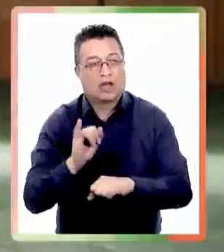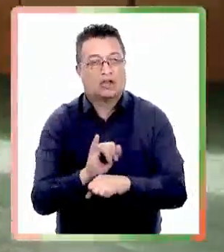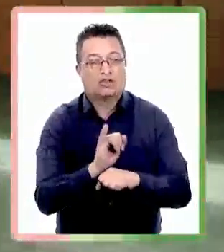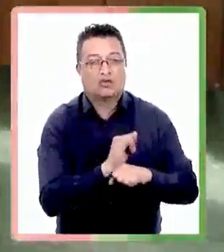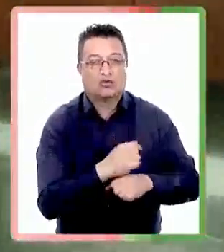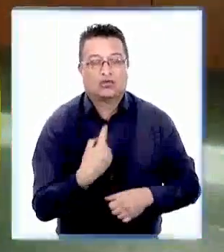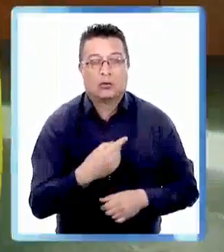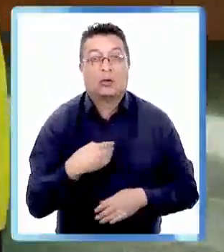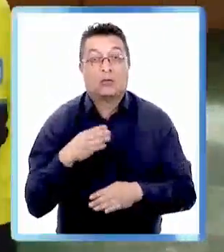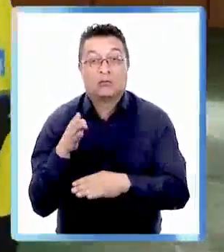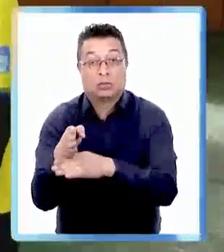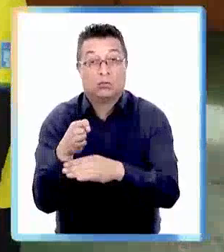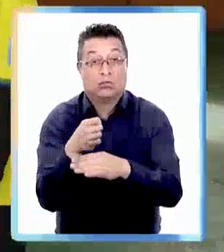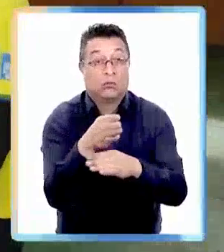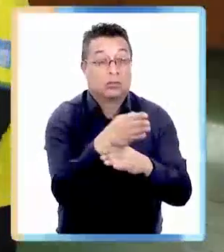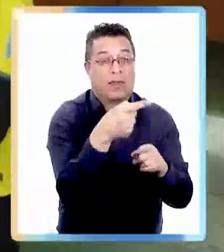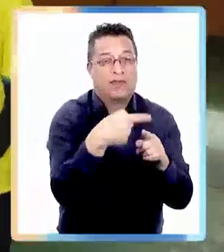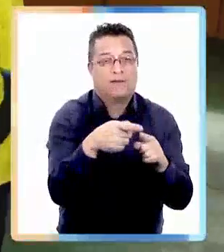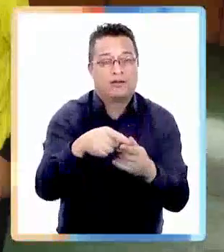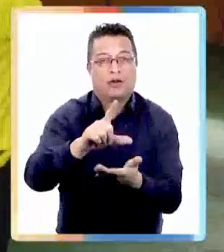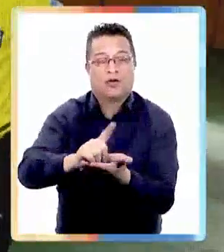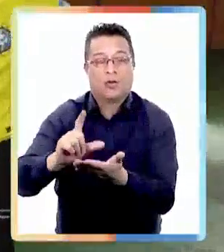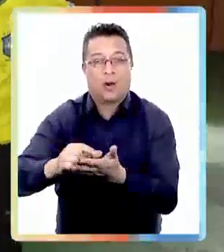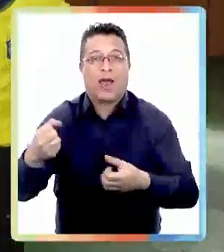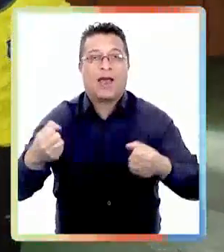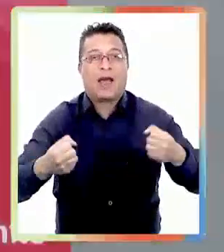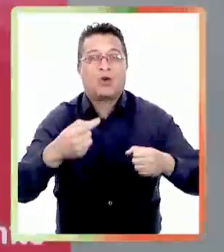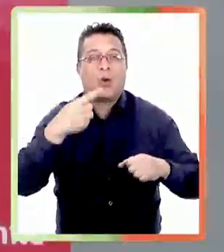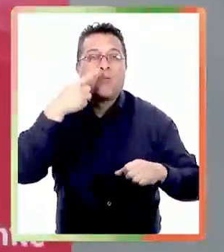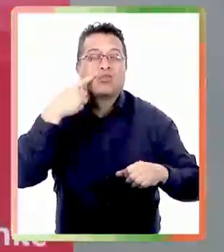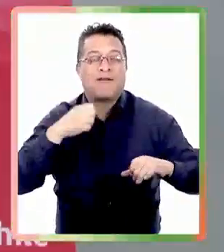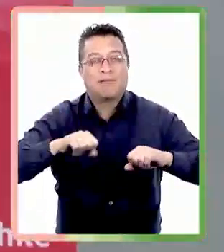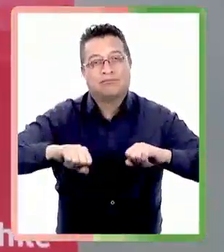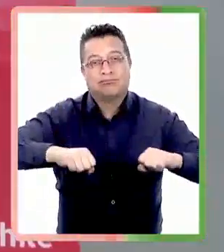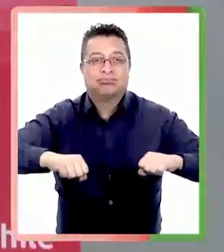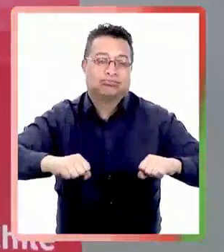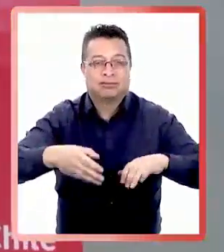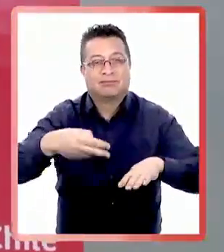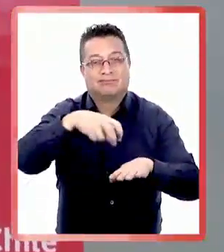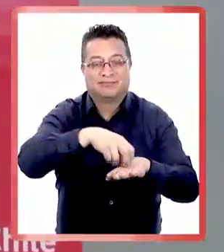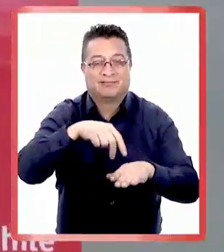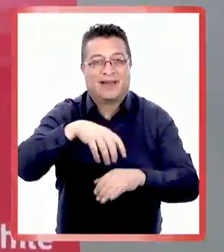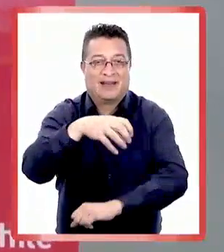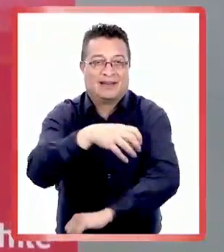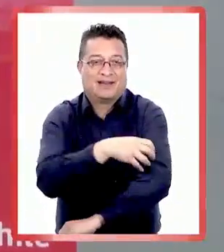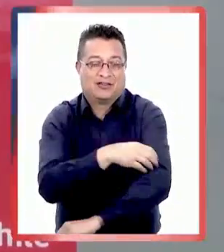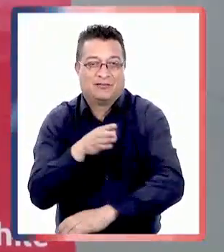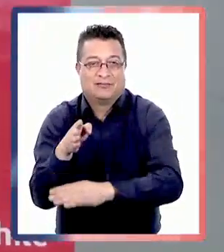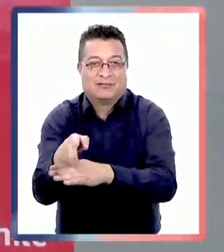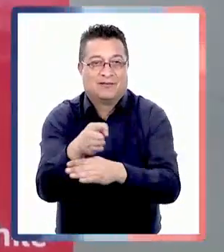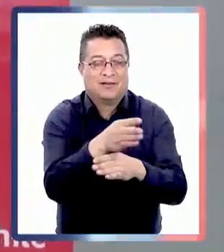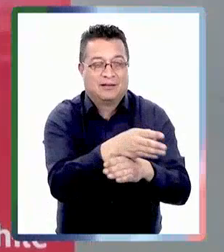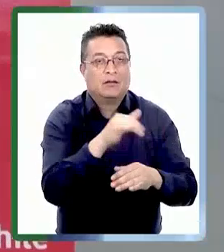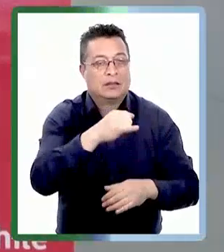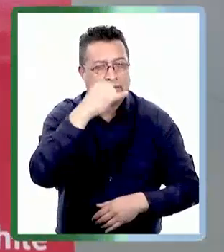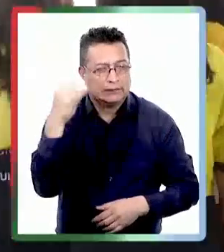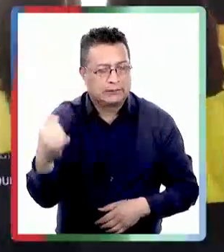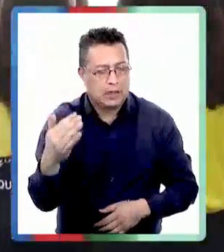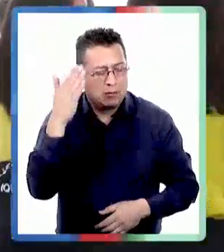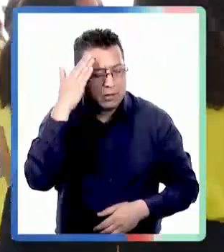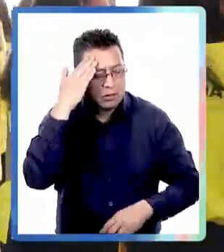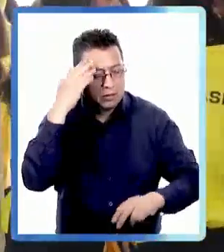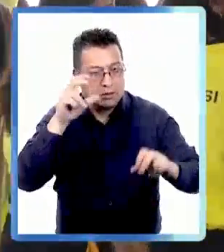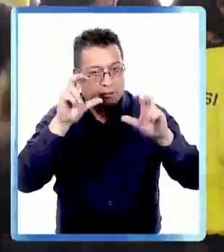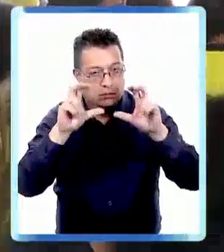institución estará recorriendo diferentes puntos el camión simulador sísmico en la región difundiendo la importancia de siempre